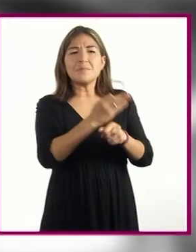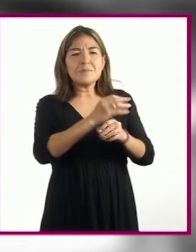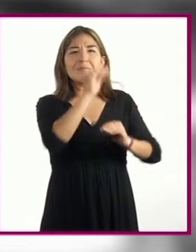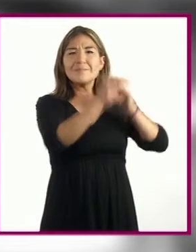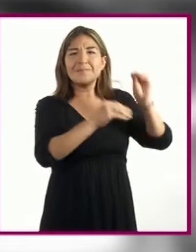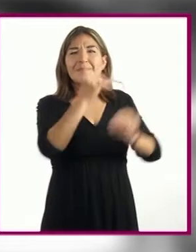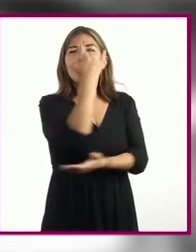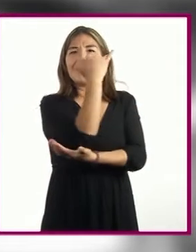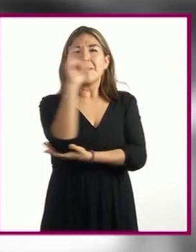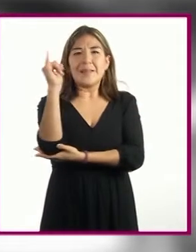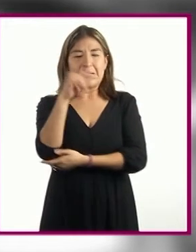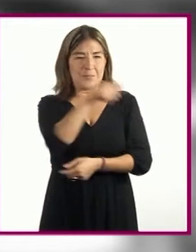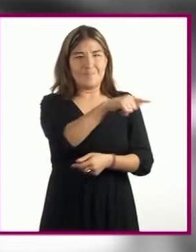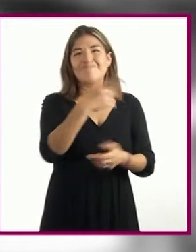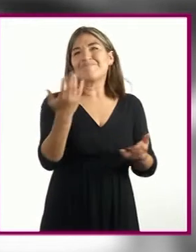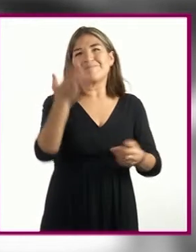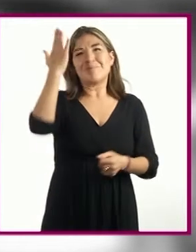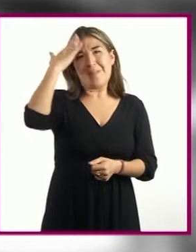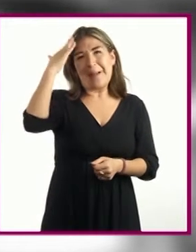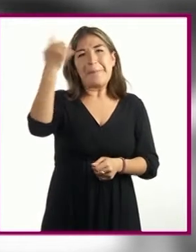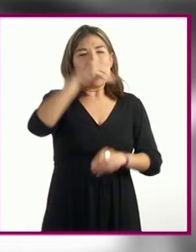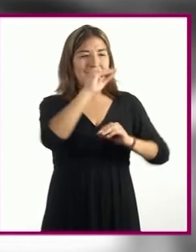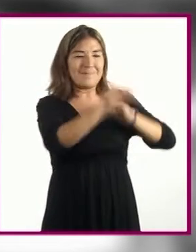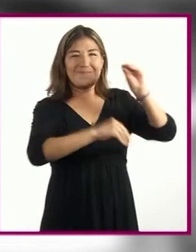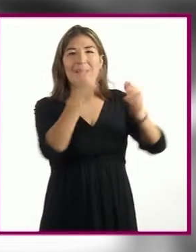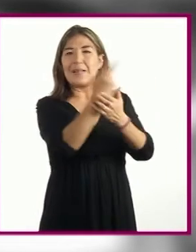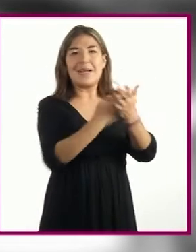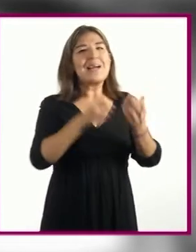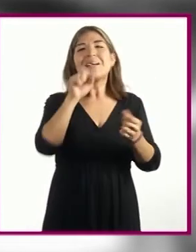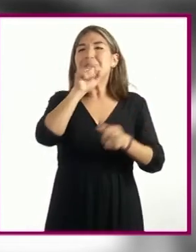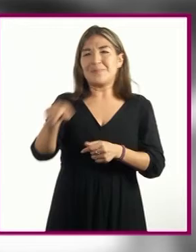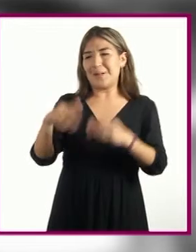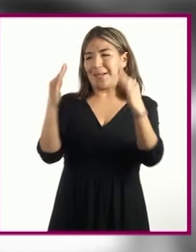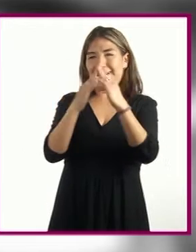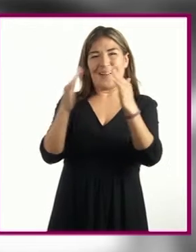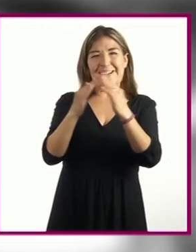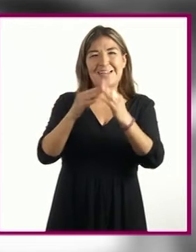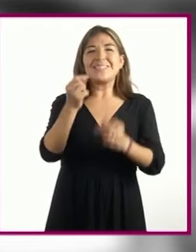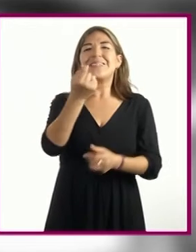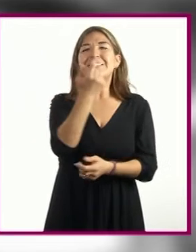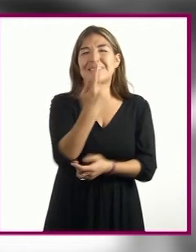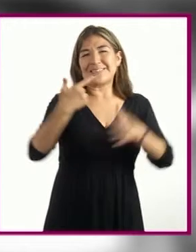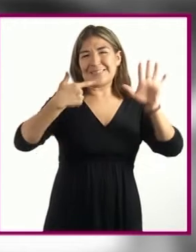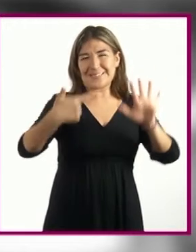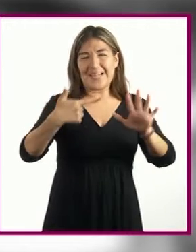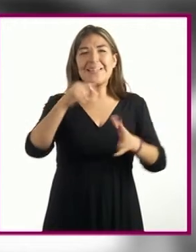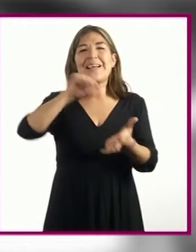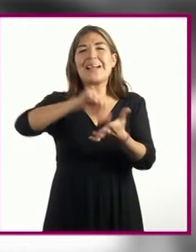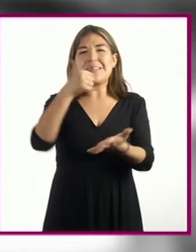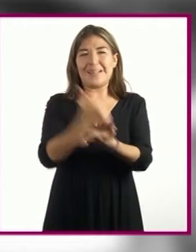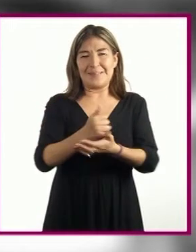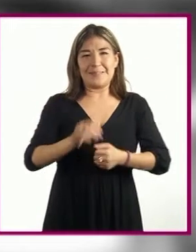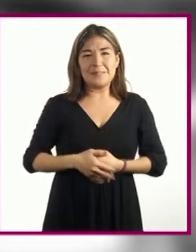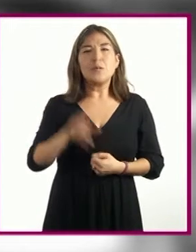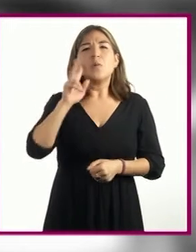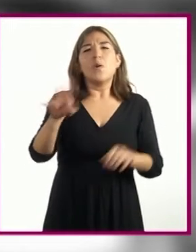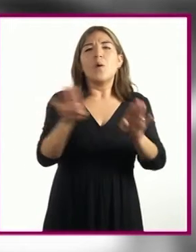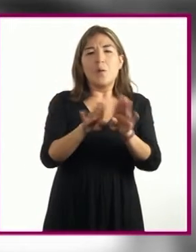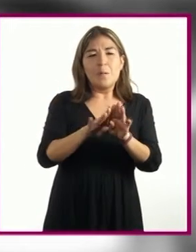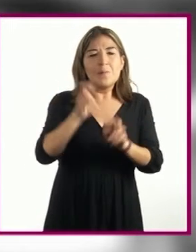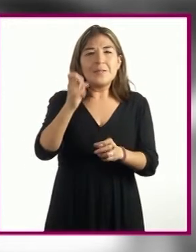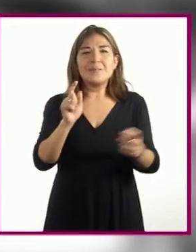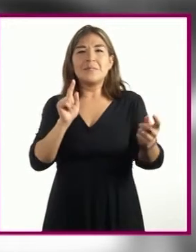historieta es capital para el desarrollo y lo mismo la casa de los siete enanos. Aunque en las últimas dos viñetas, como se pretende un